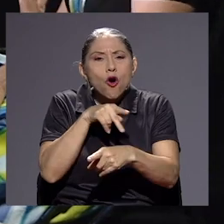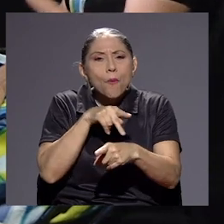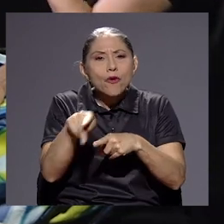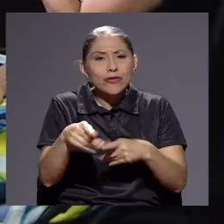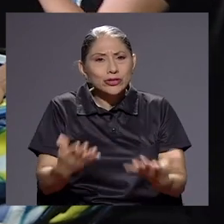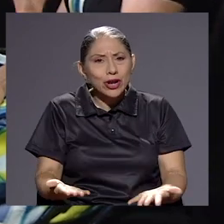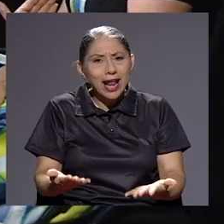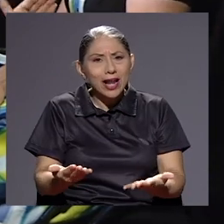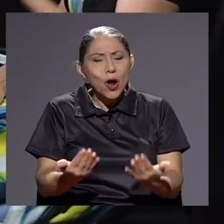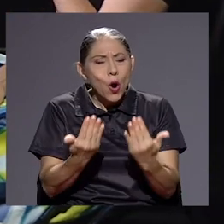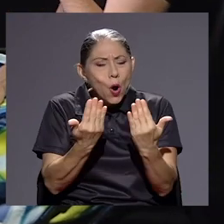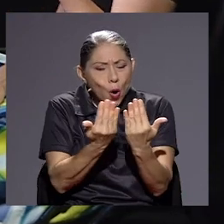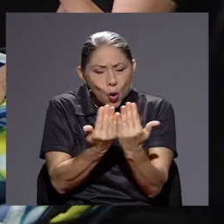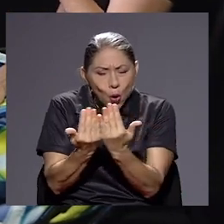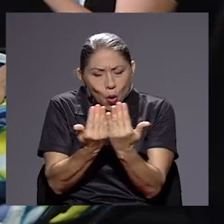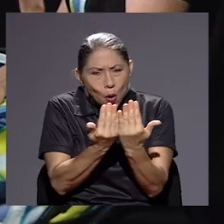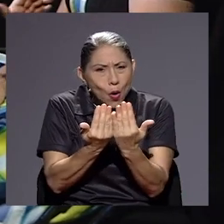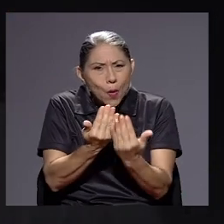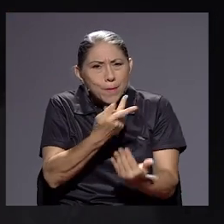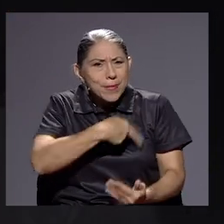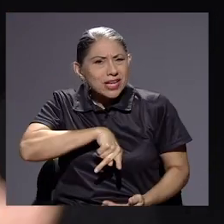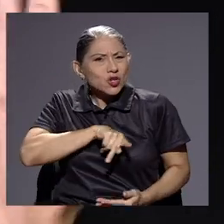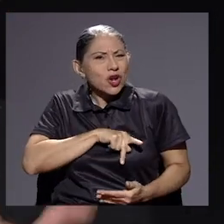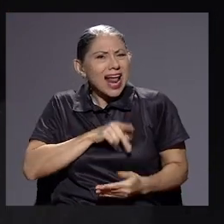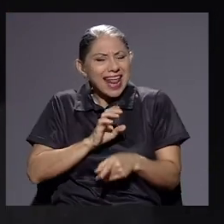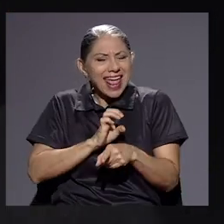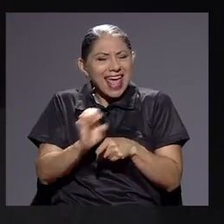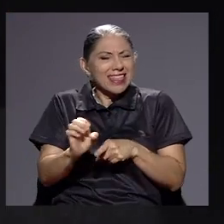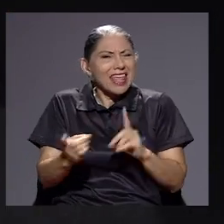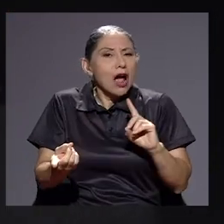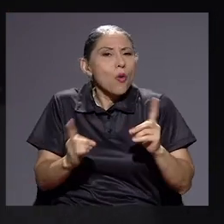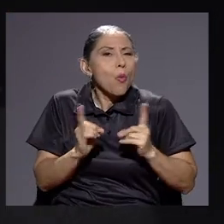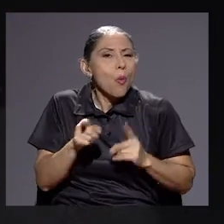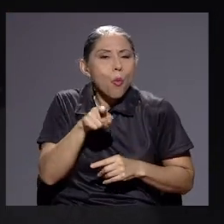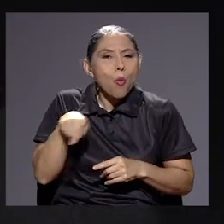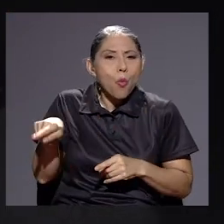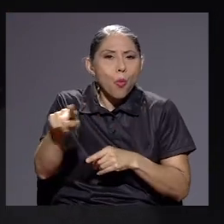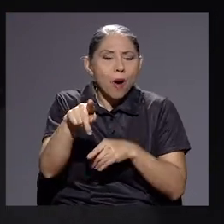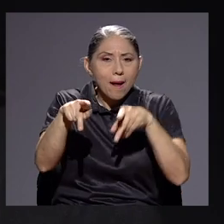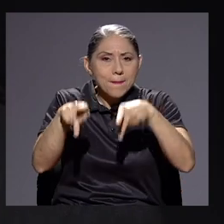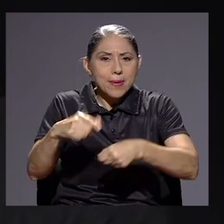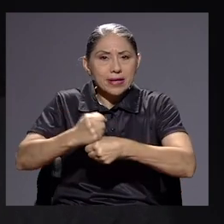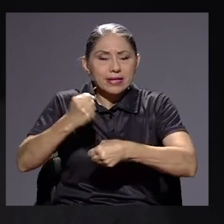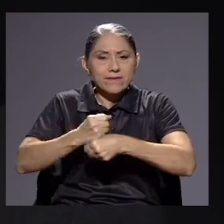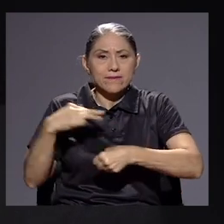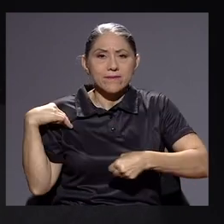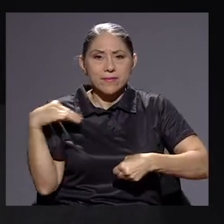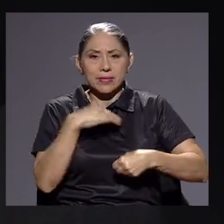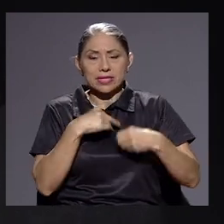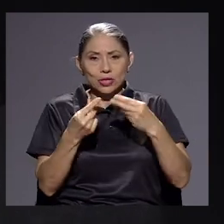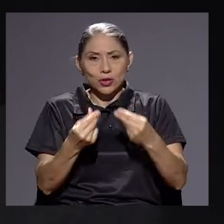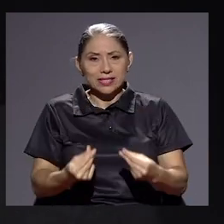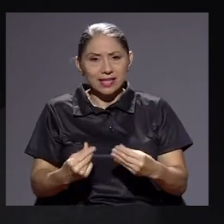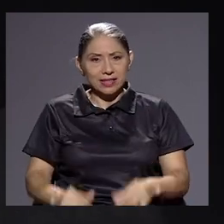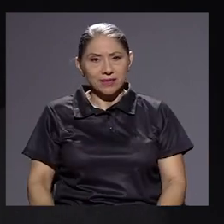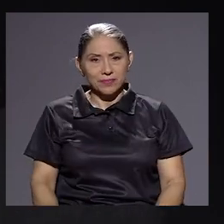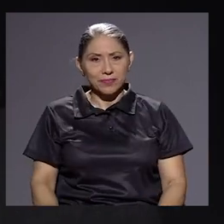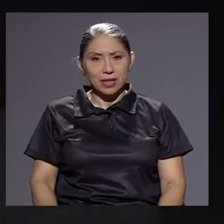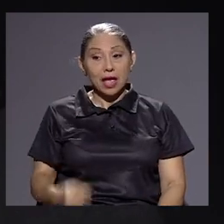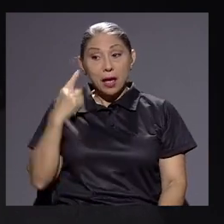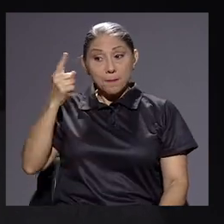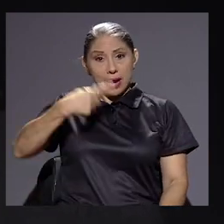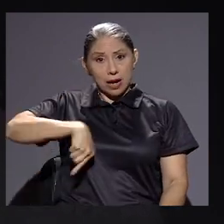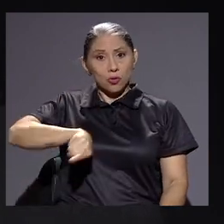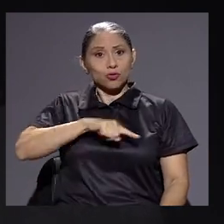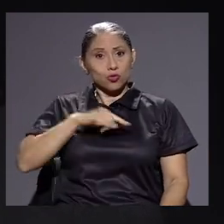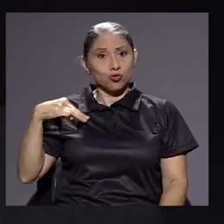personal, digamosle así, qué ética hay en los funcionarios que tenemos en Hacienda? Que yo creo para nosotros Hacienda